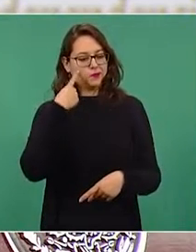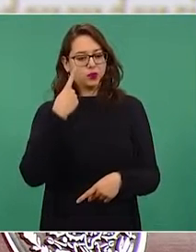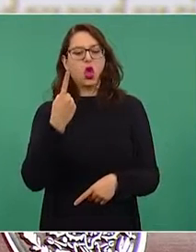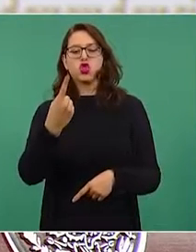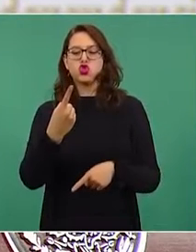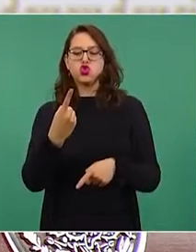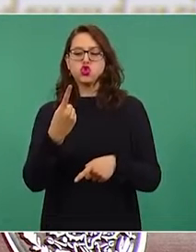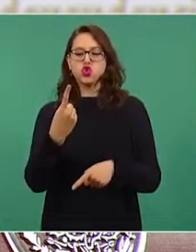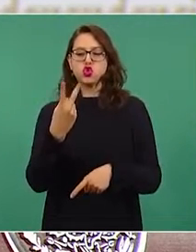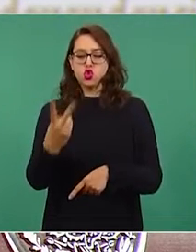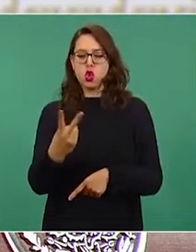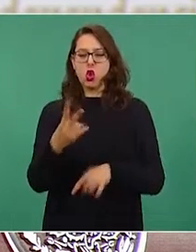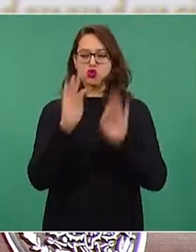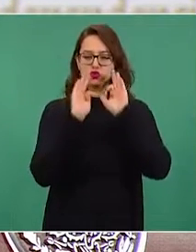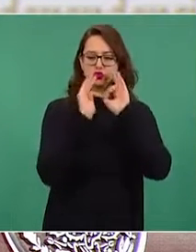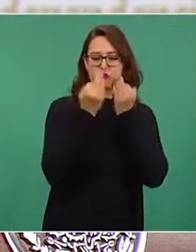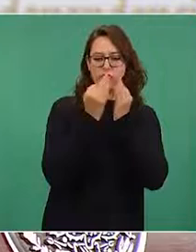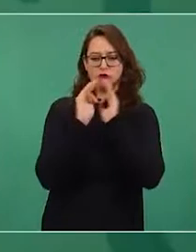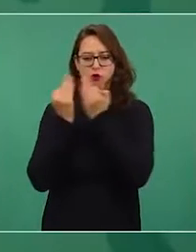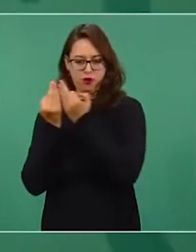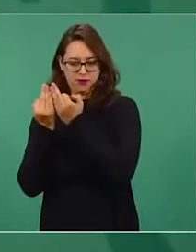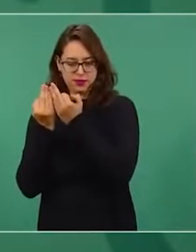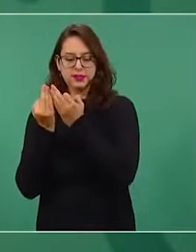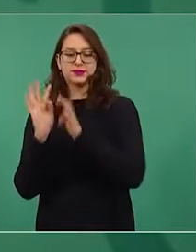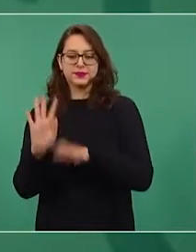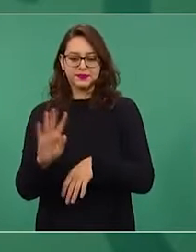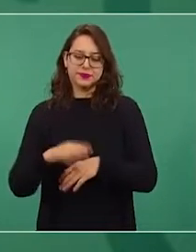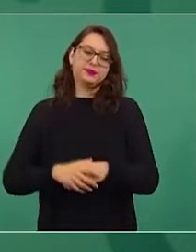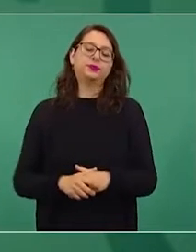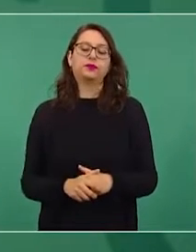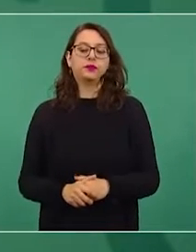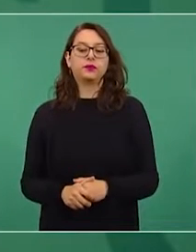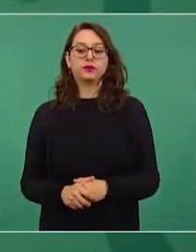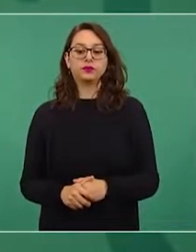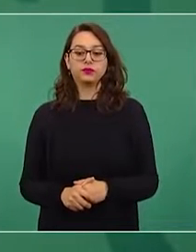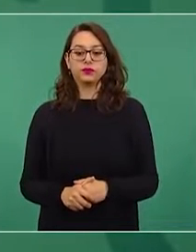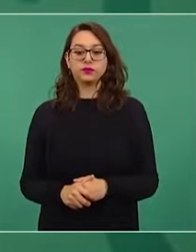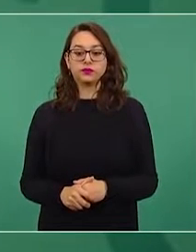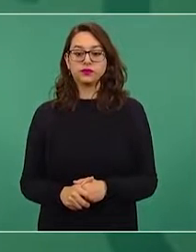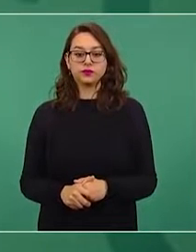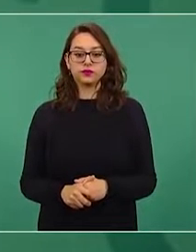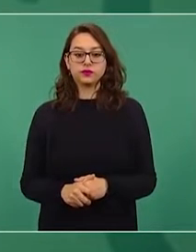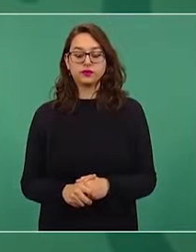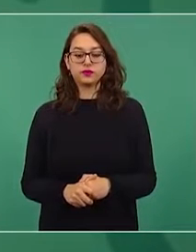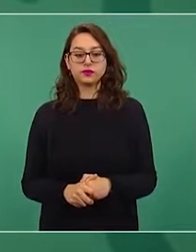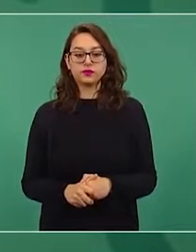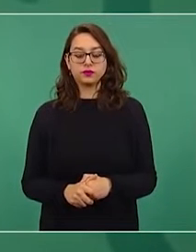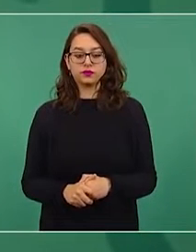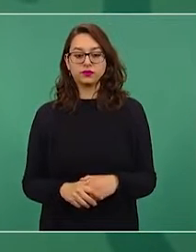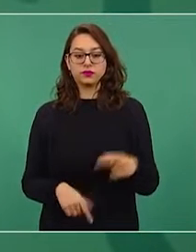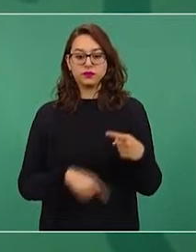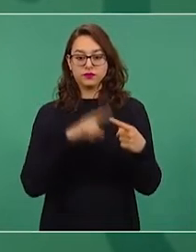uno de carácter bilateral,